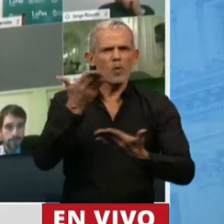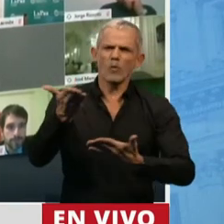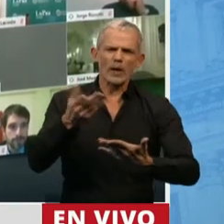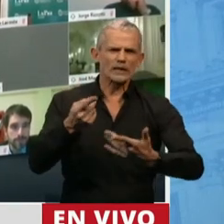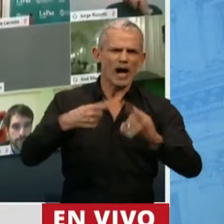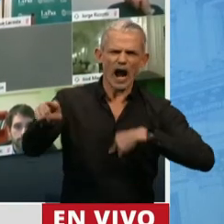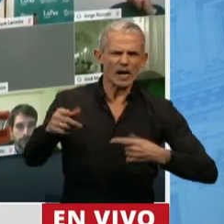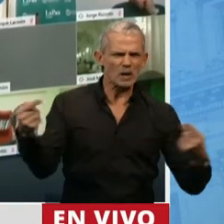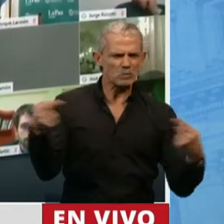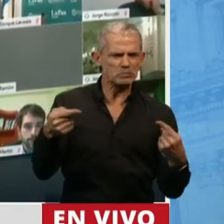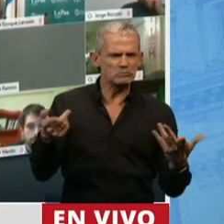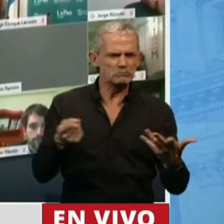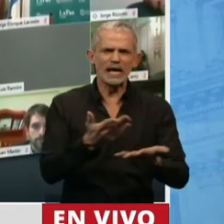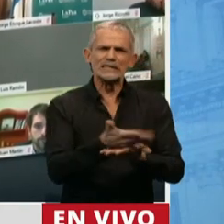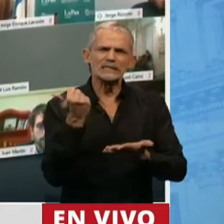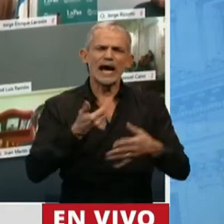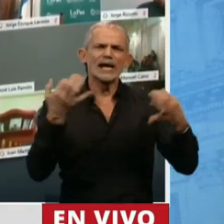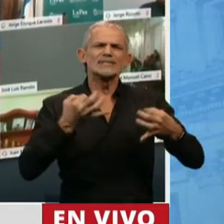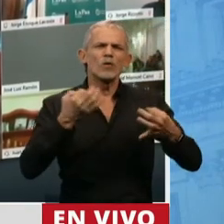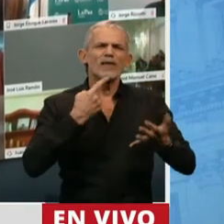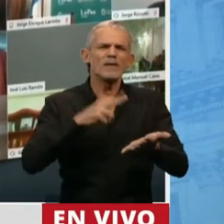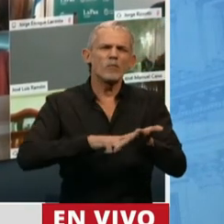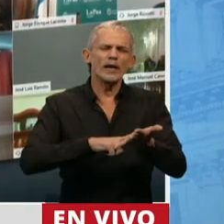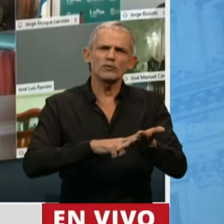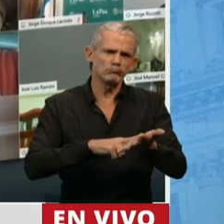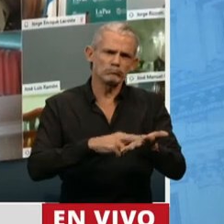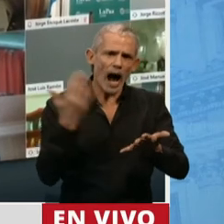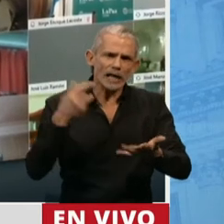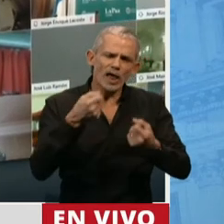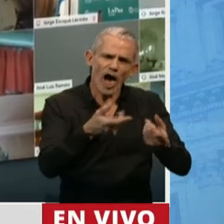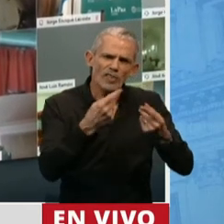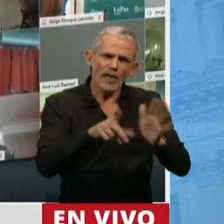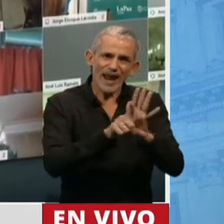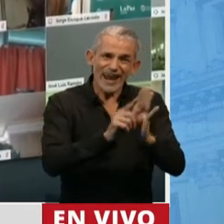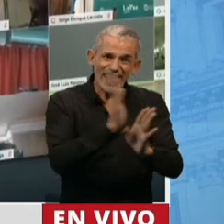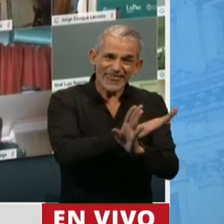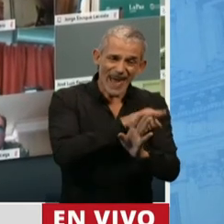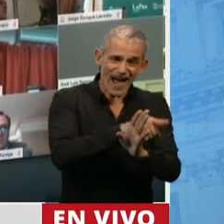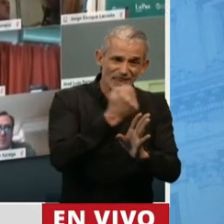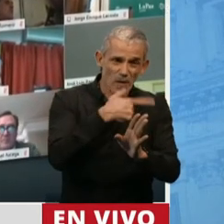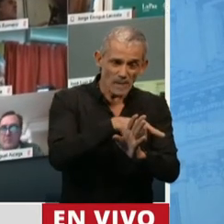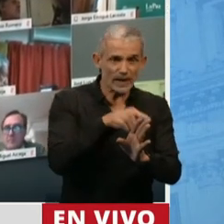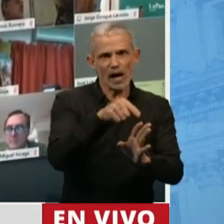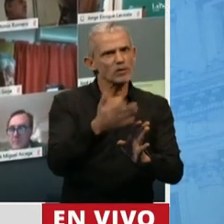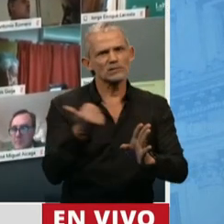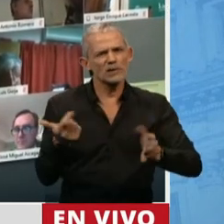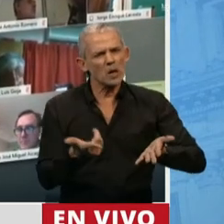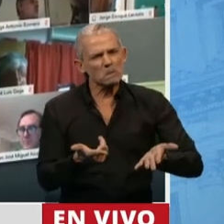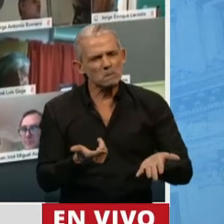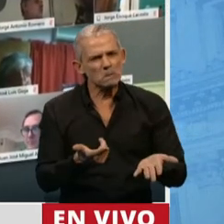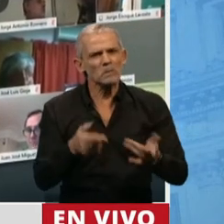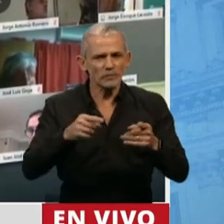establecer y quitar la seguridad fiscal que venía dada por la ley que estaba vigente en la Argentina e